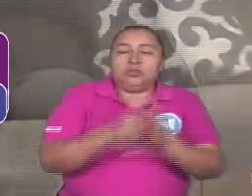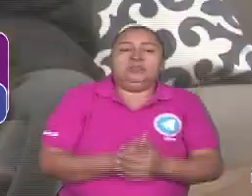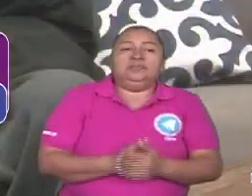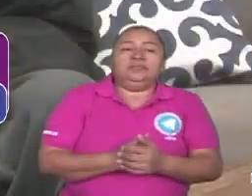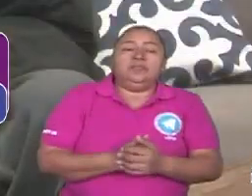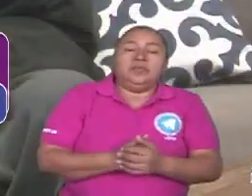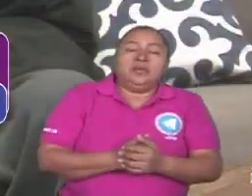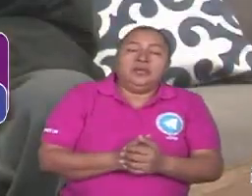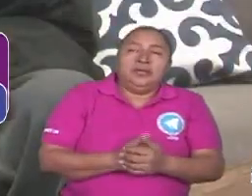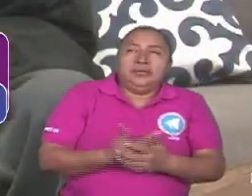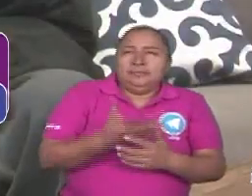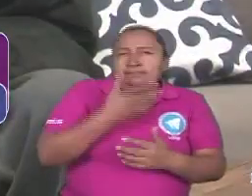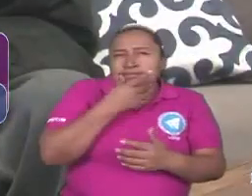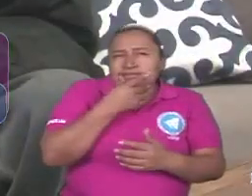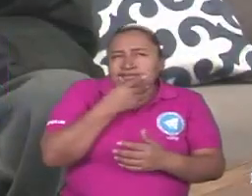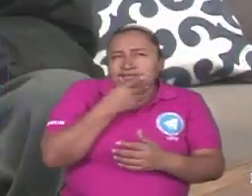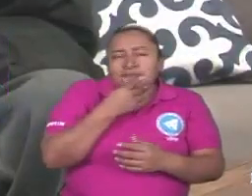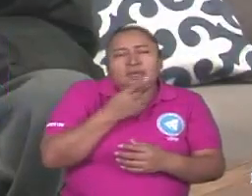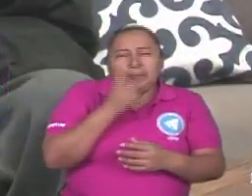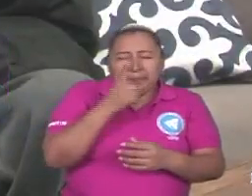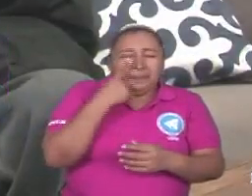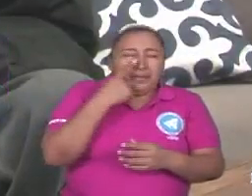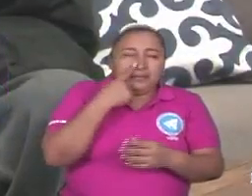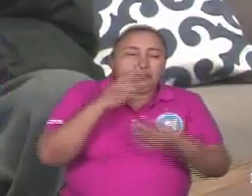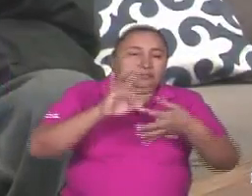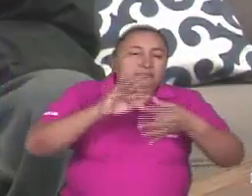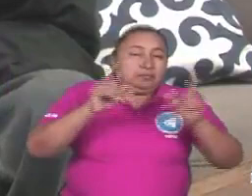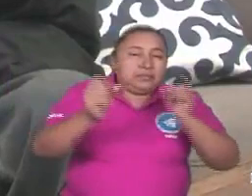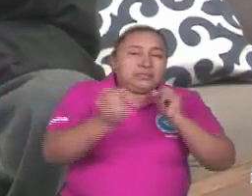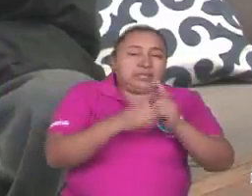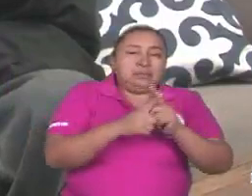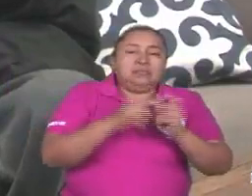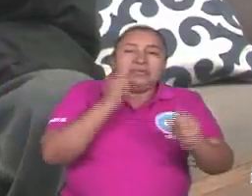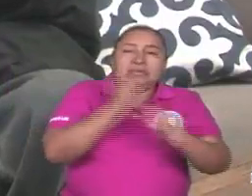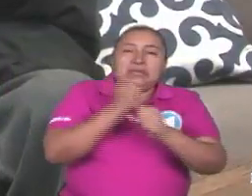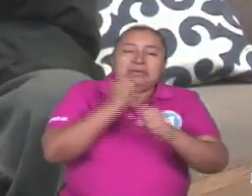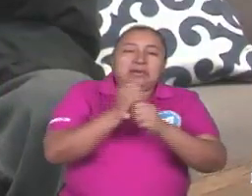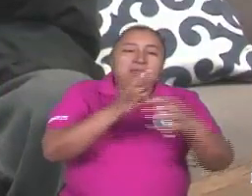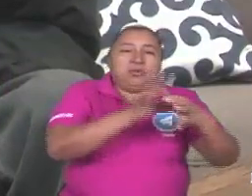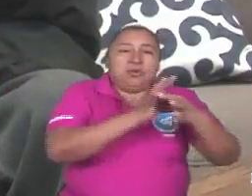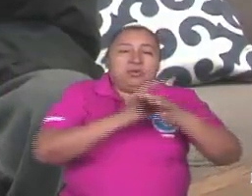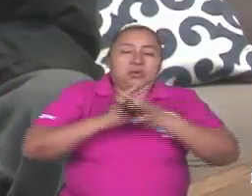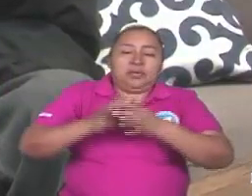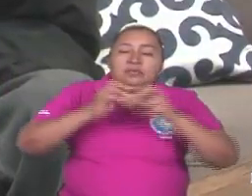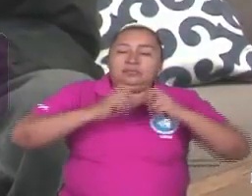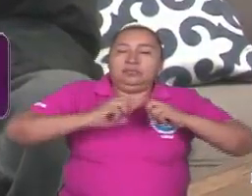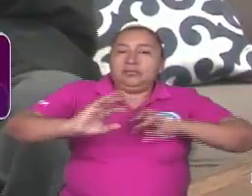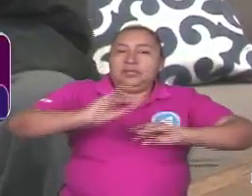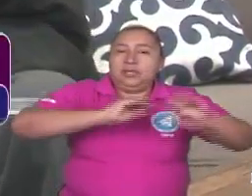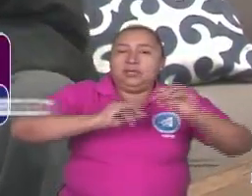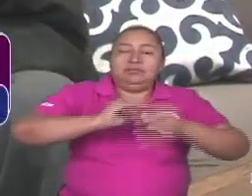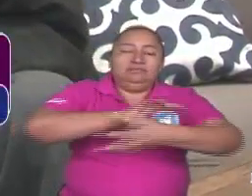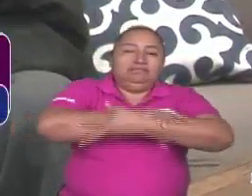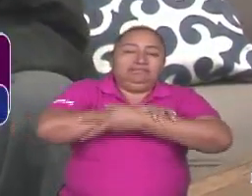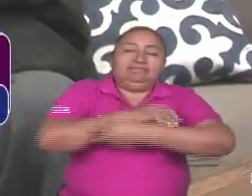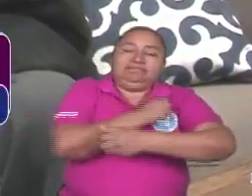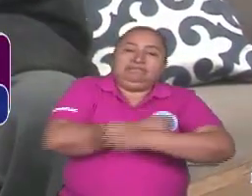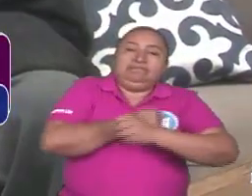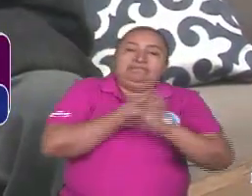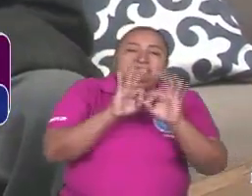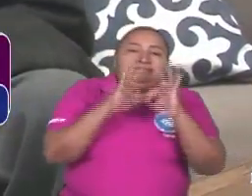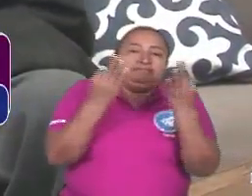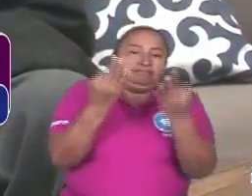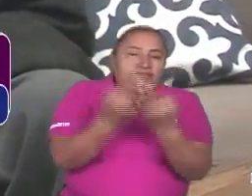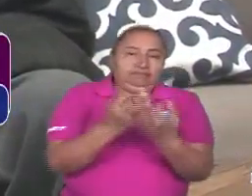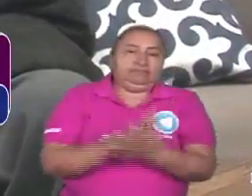el mensaje primero, trabajar por la unidad, el diálogo y la reconciliación de la familia.